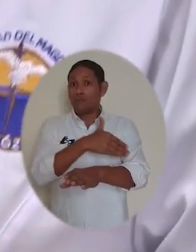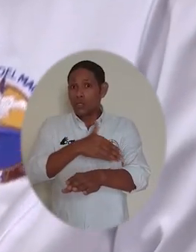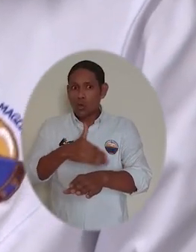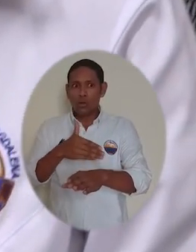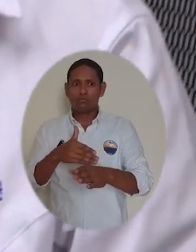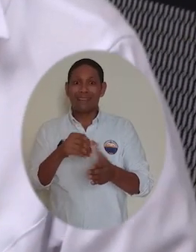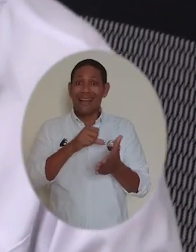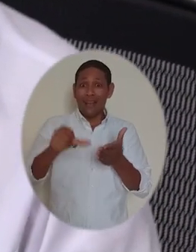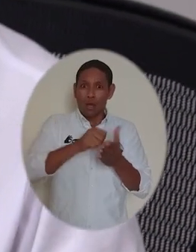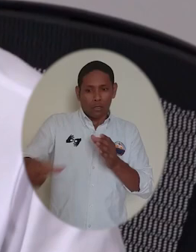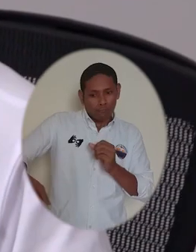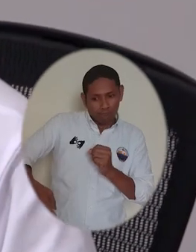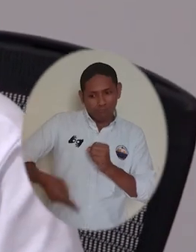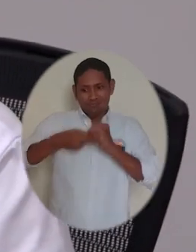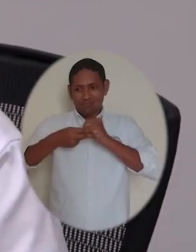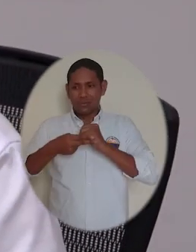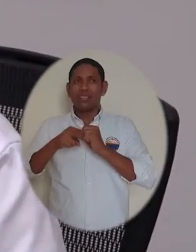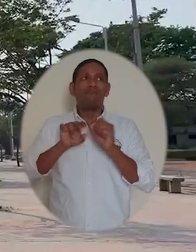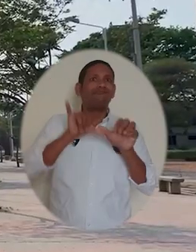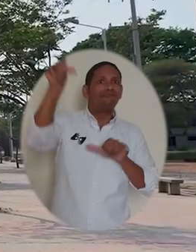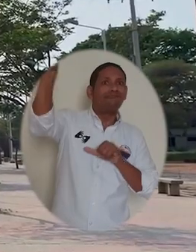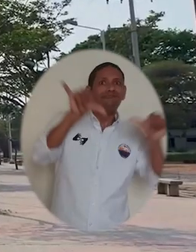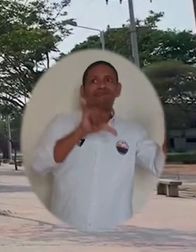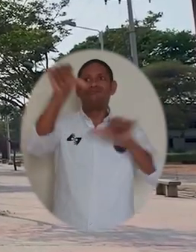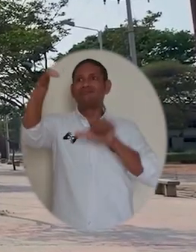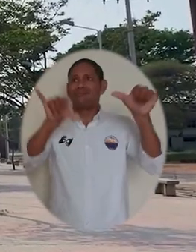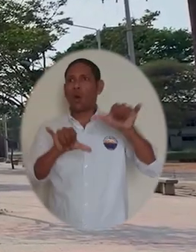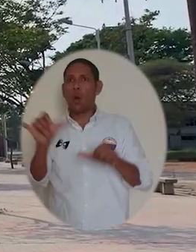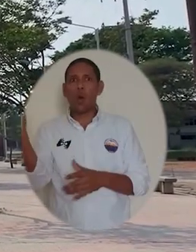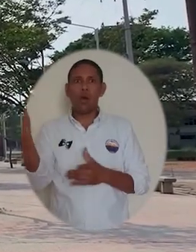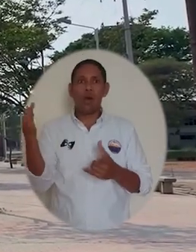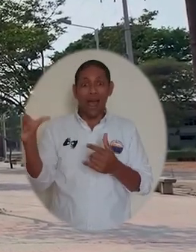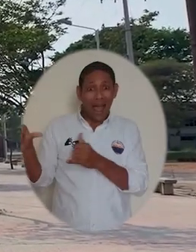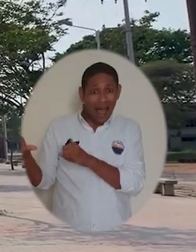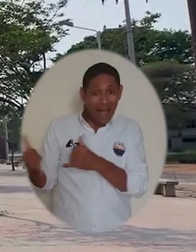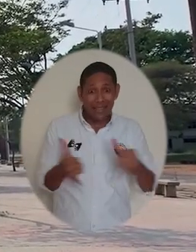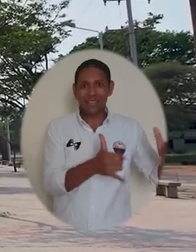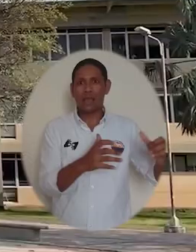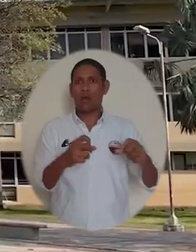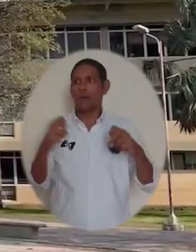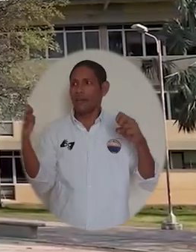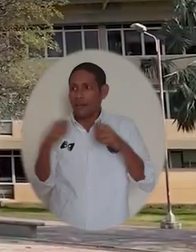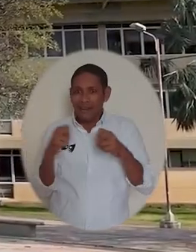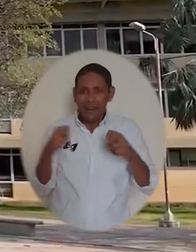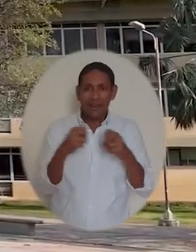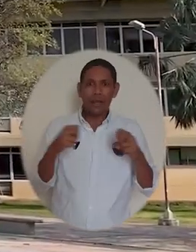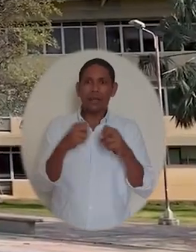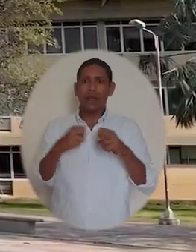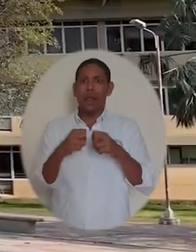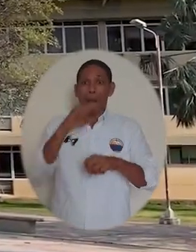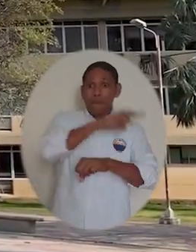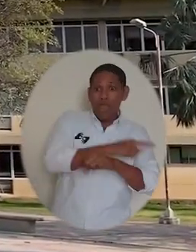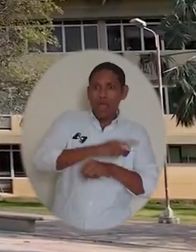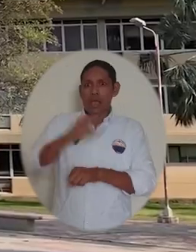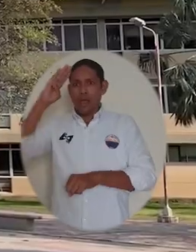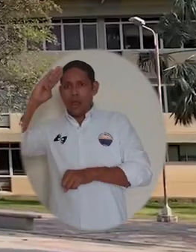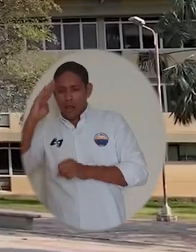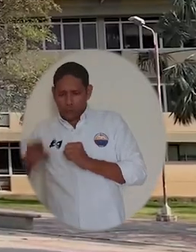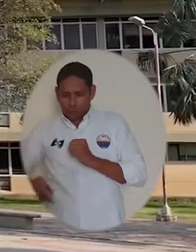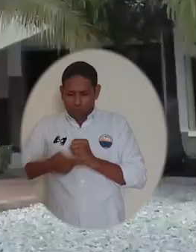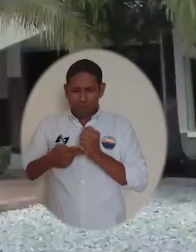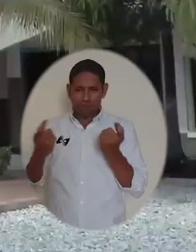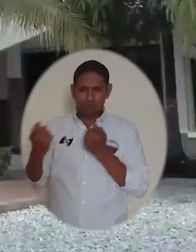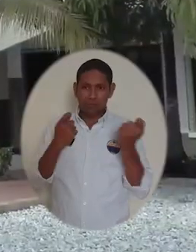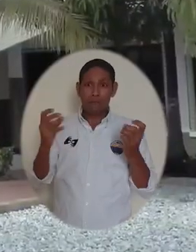más de 9.500 millones de pesos y reducción en gastos, entre los que se destacan tiquetes aéreos, servicios de vigilancia y aseo, energía